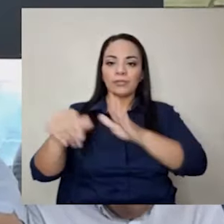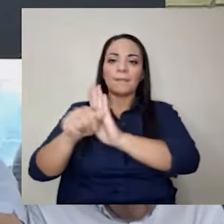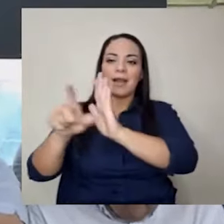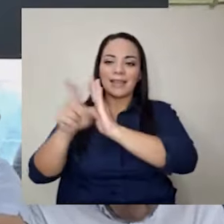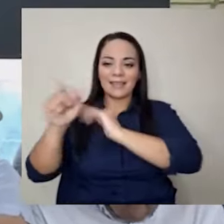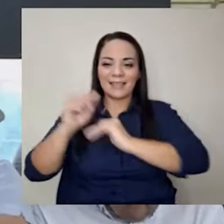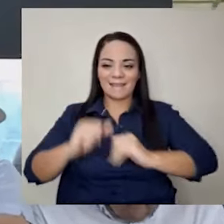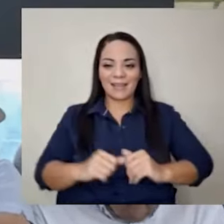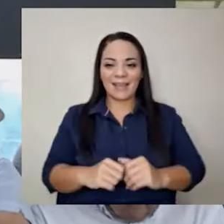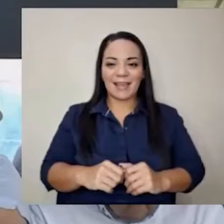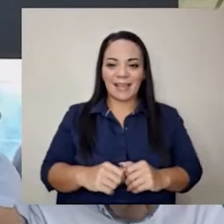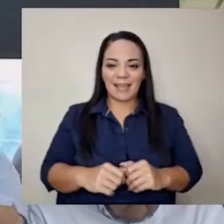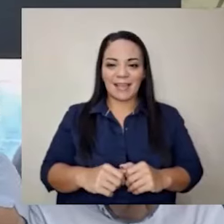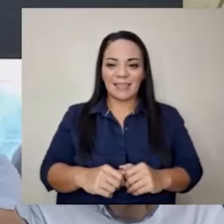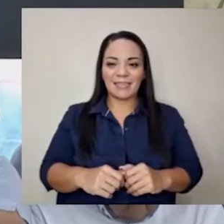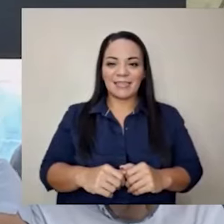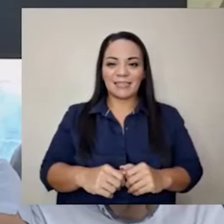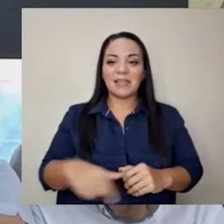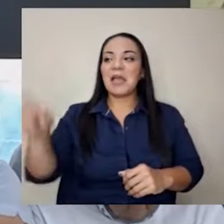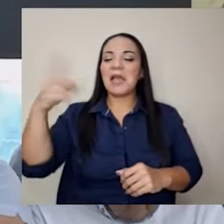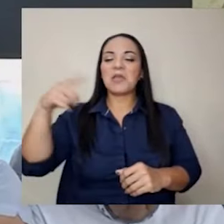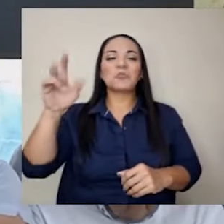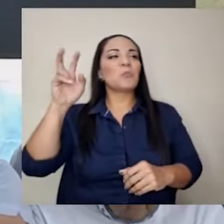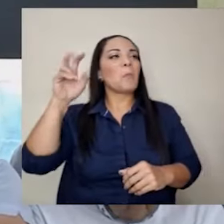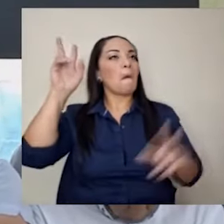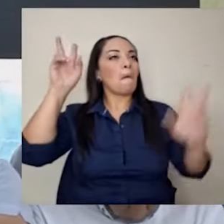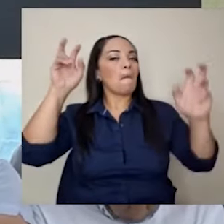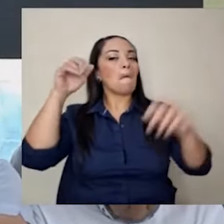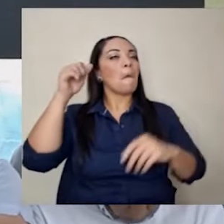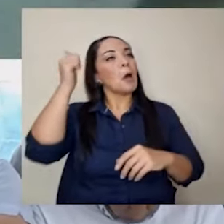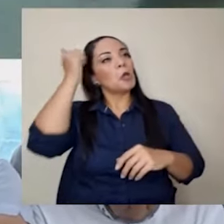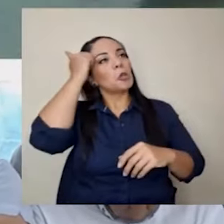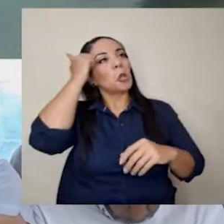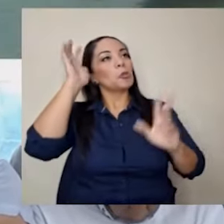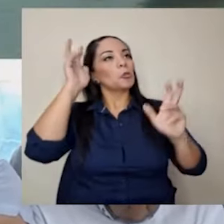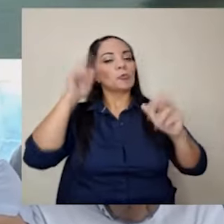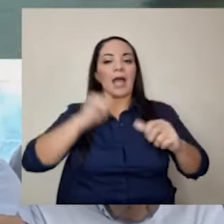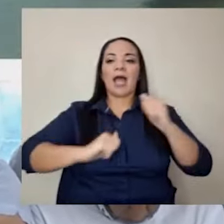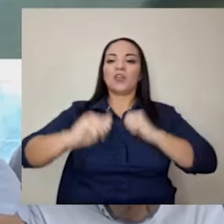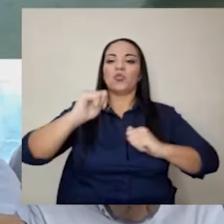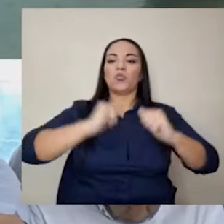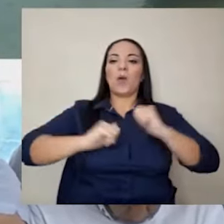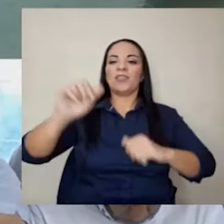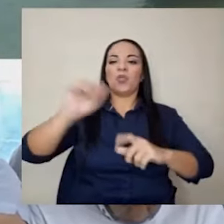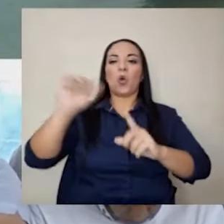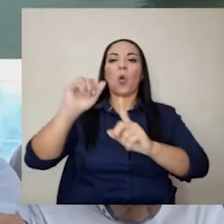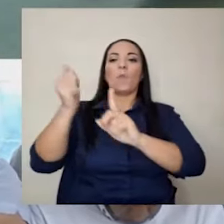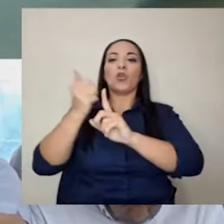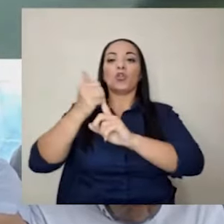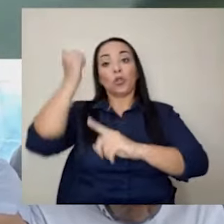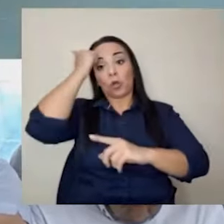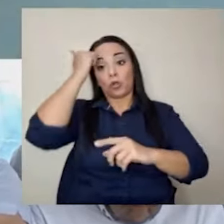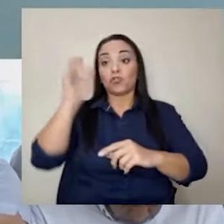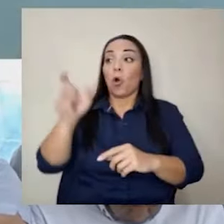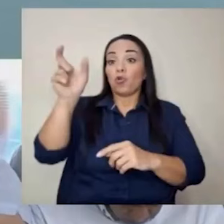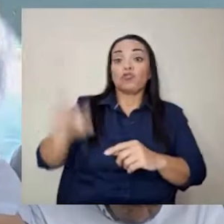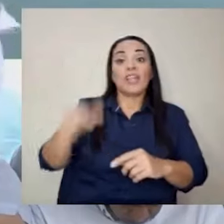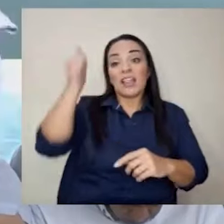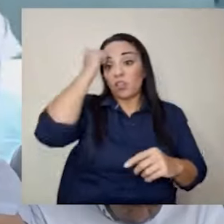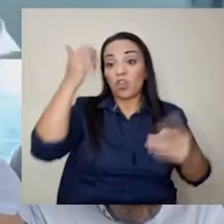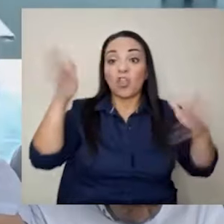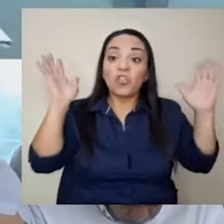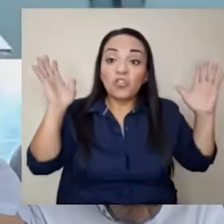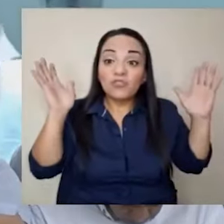haciéndose los tontos o actuando como tontos o siendo tontos.